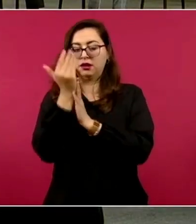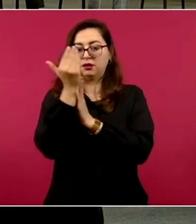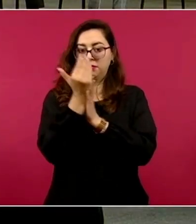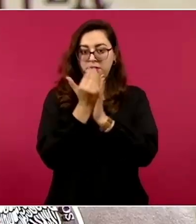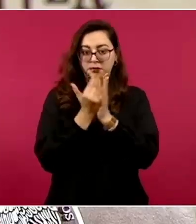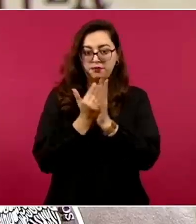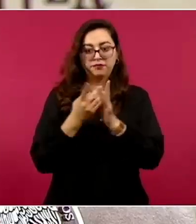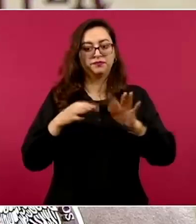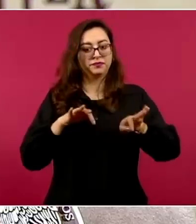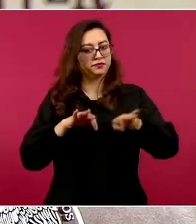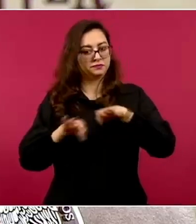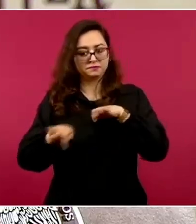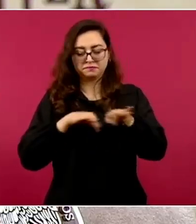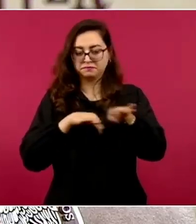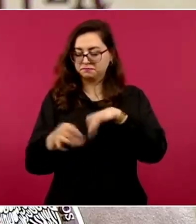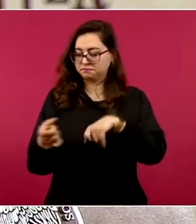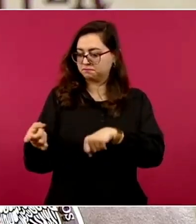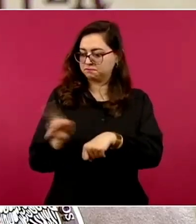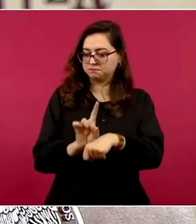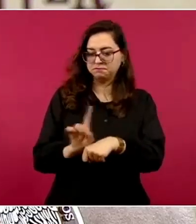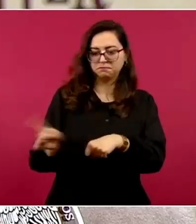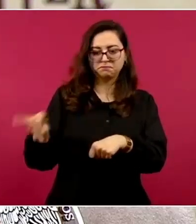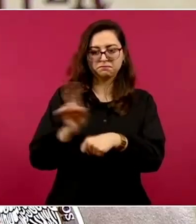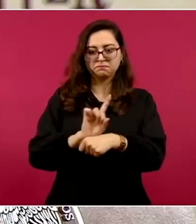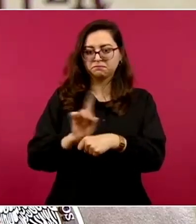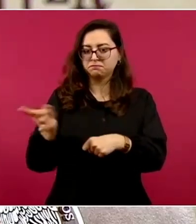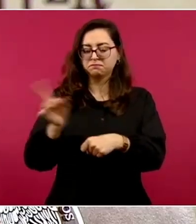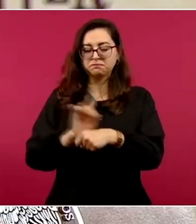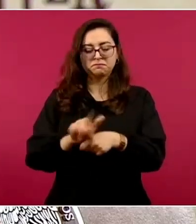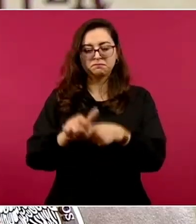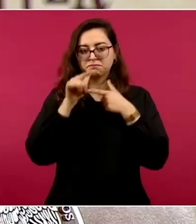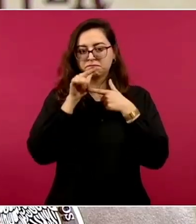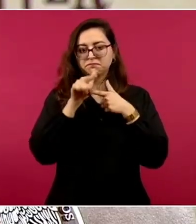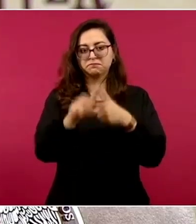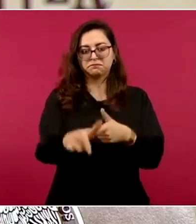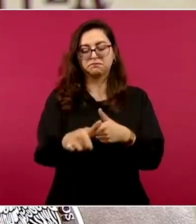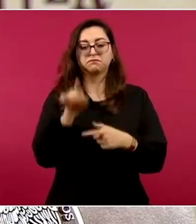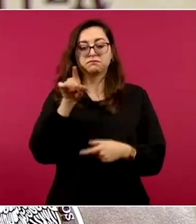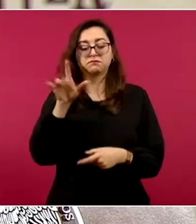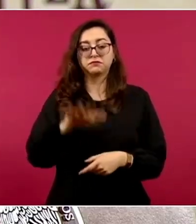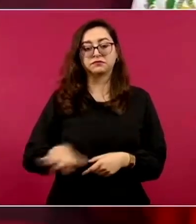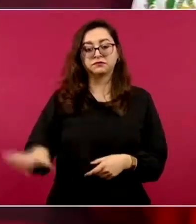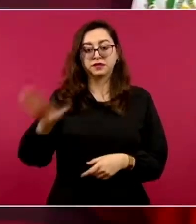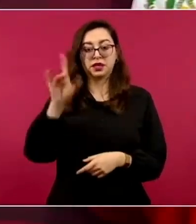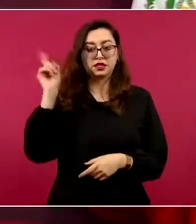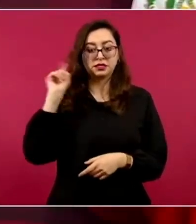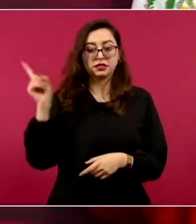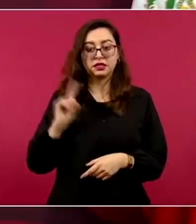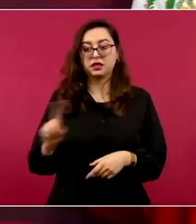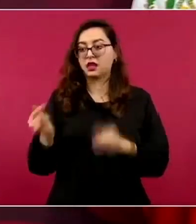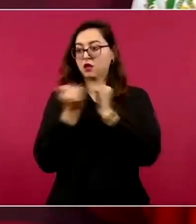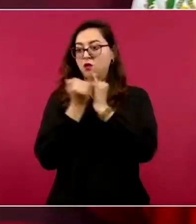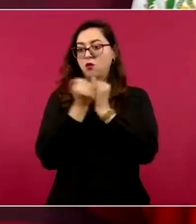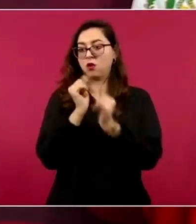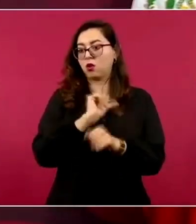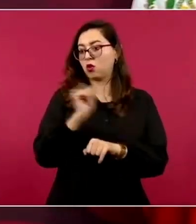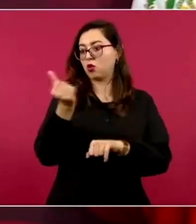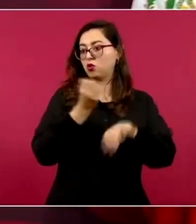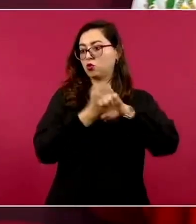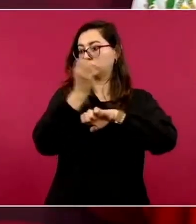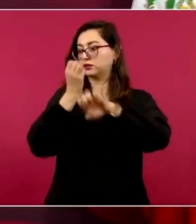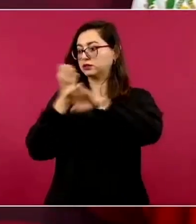no se ha cesado en el trabajo ahí en Zacatecas, como en ningún otro lado. Repito, la